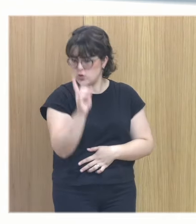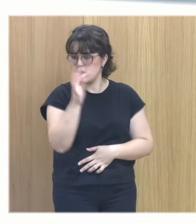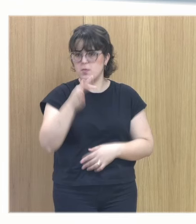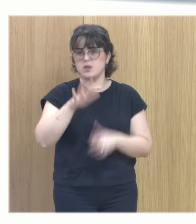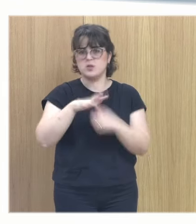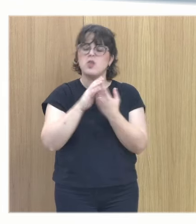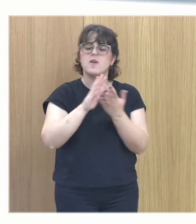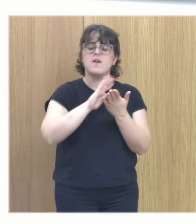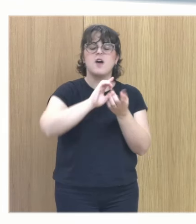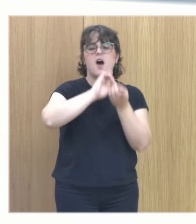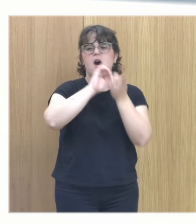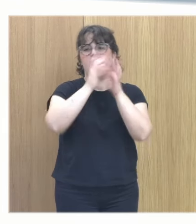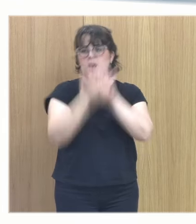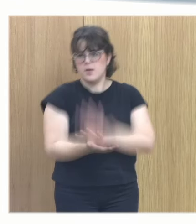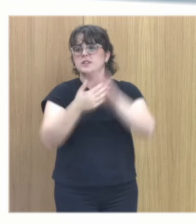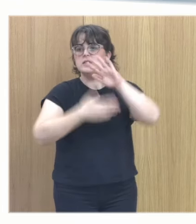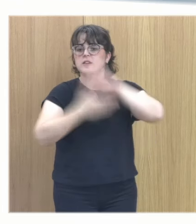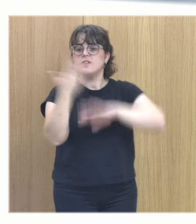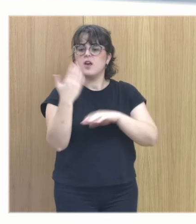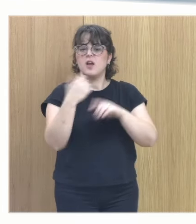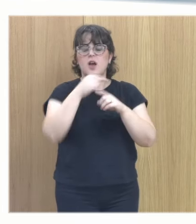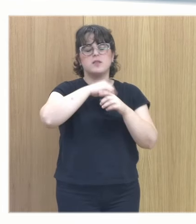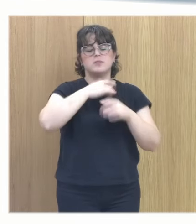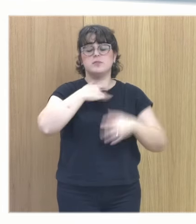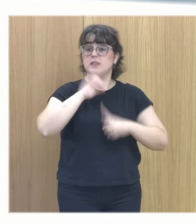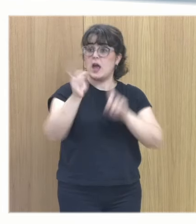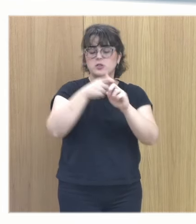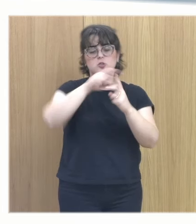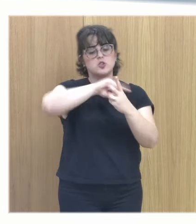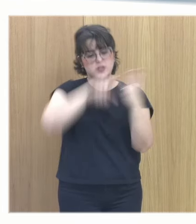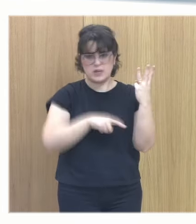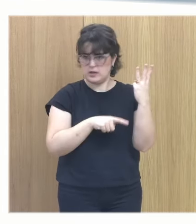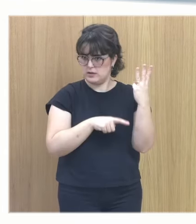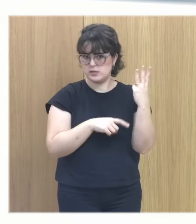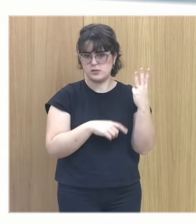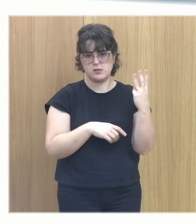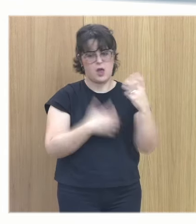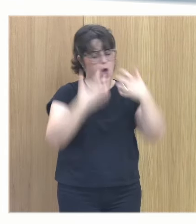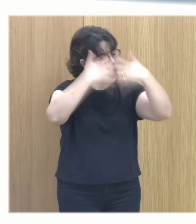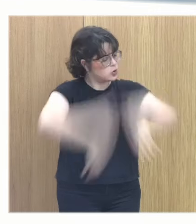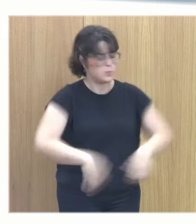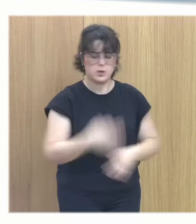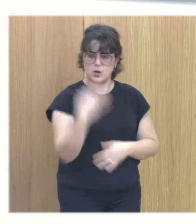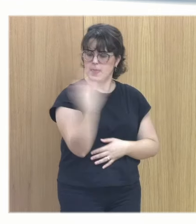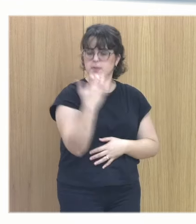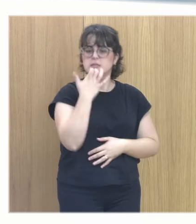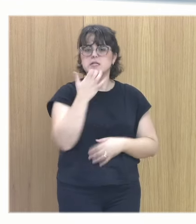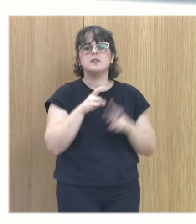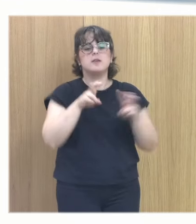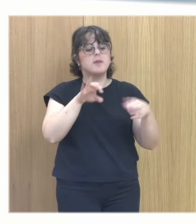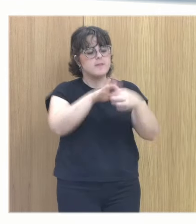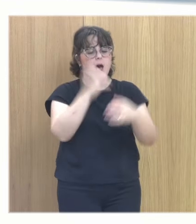están cambiando pero hay tres diagnósticos diferenciales que hay que hacer de manera sistemática cuando se habla de abuso